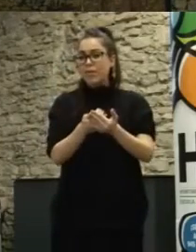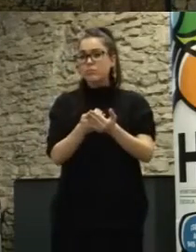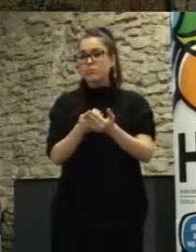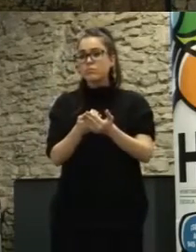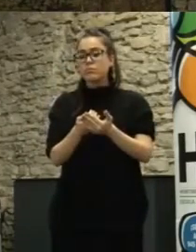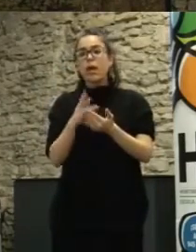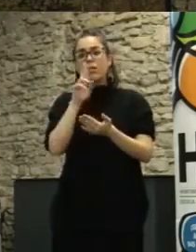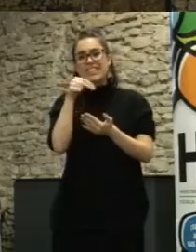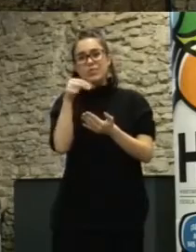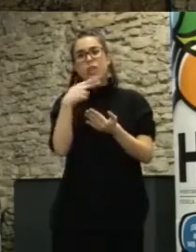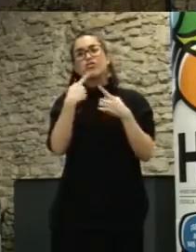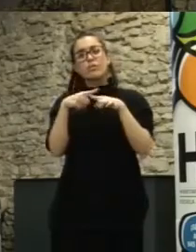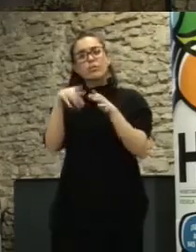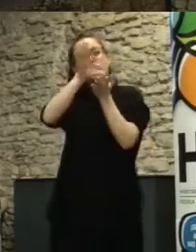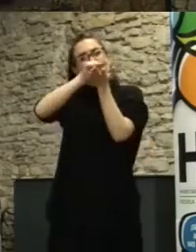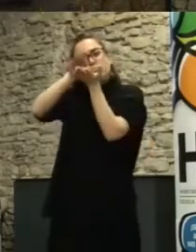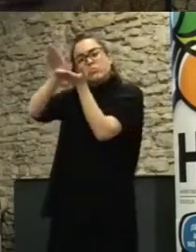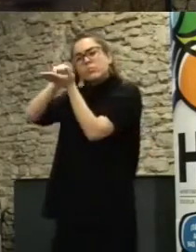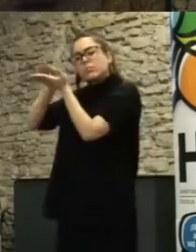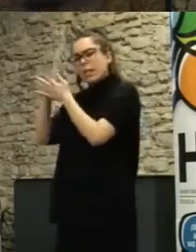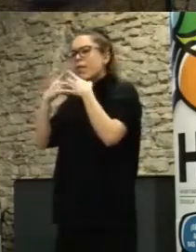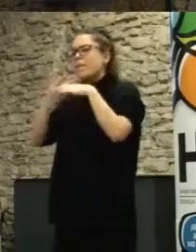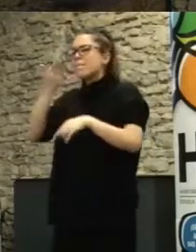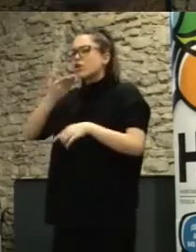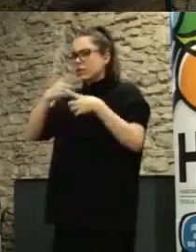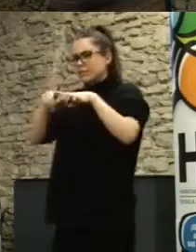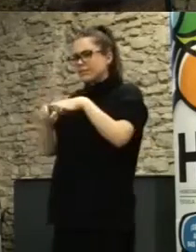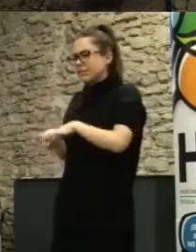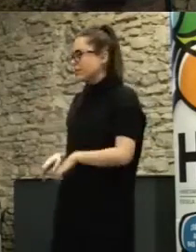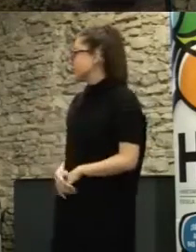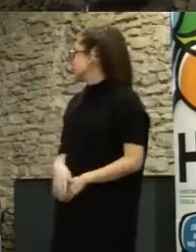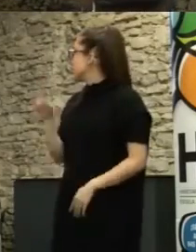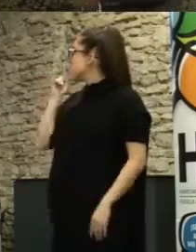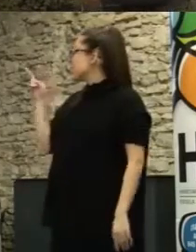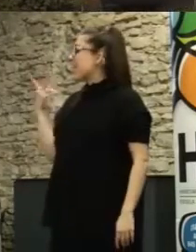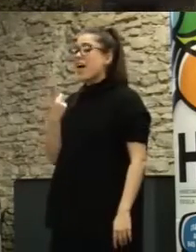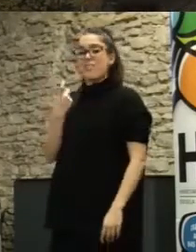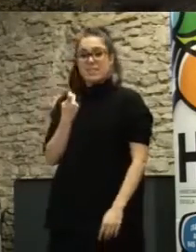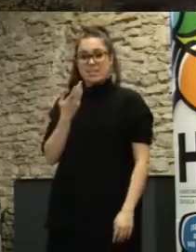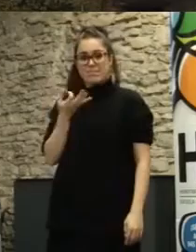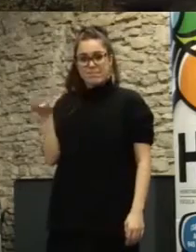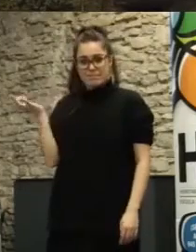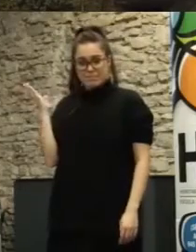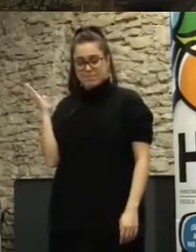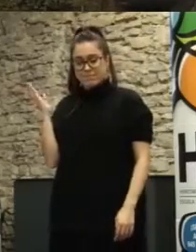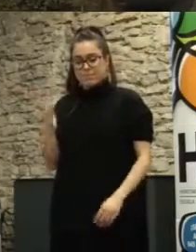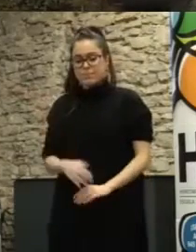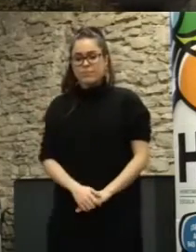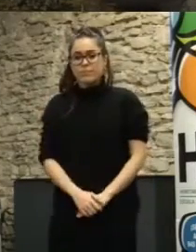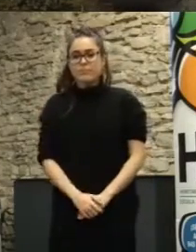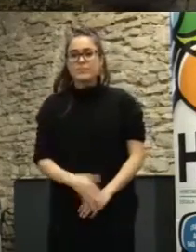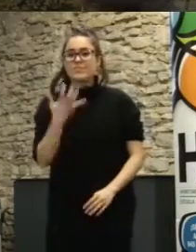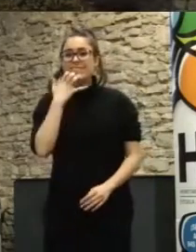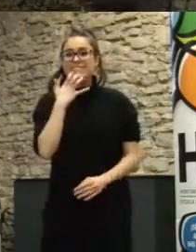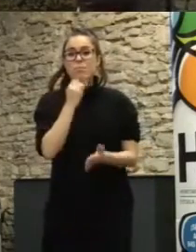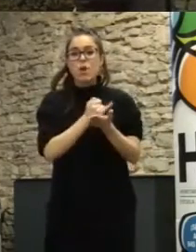resultados diferentes ¿no? ha habido una variación muy importante lo que tendríamos que ver es si queremos testar el prototipo